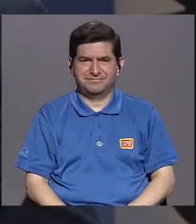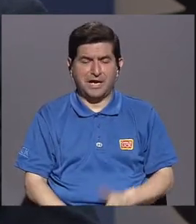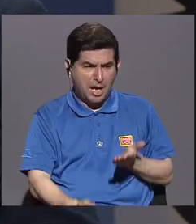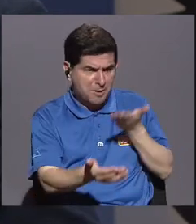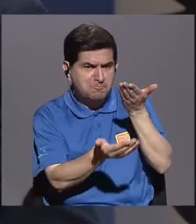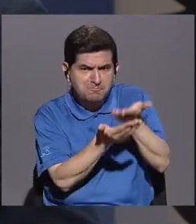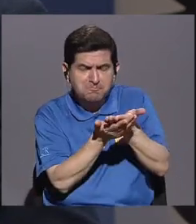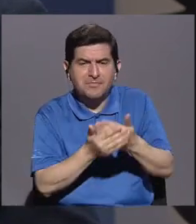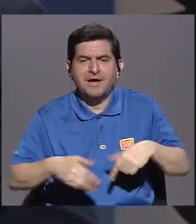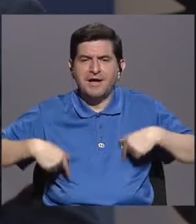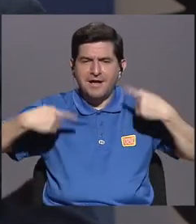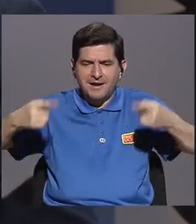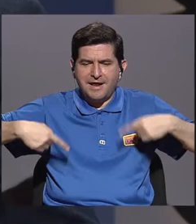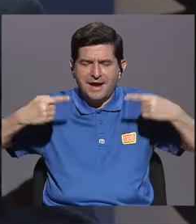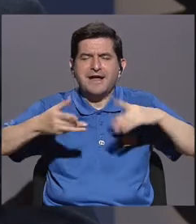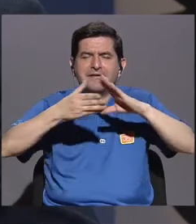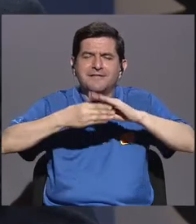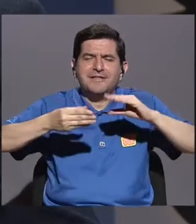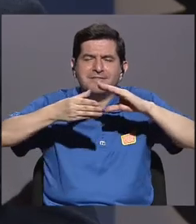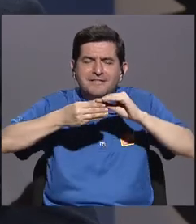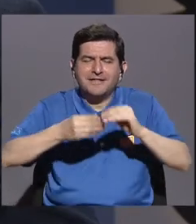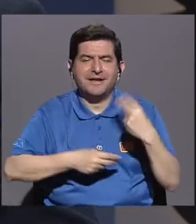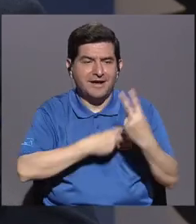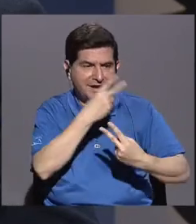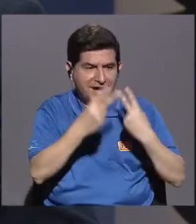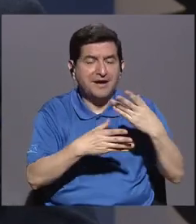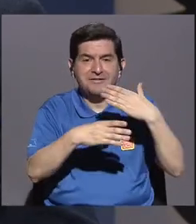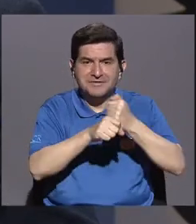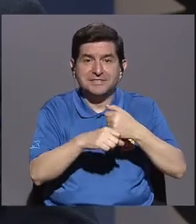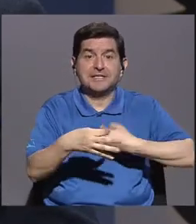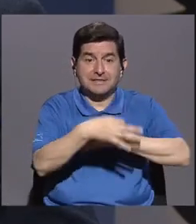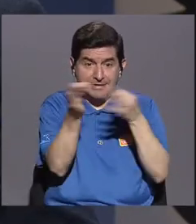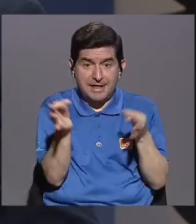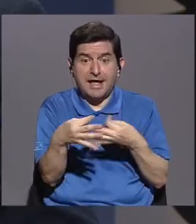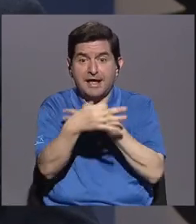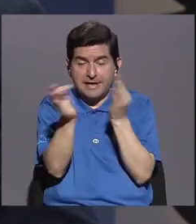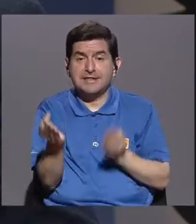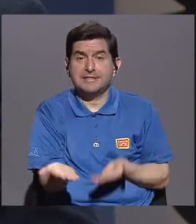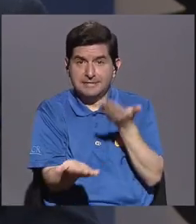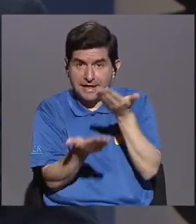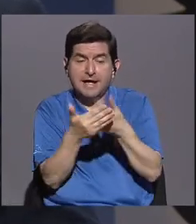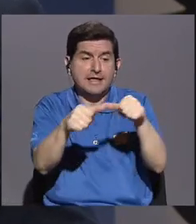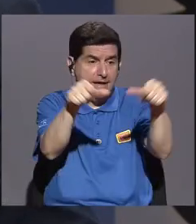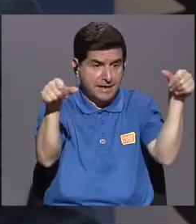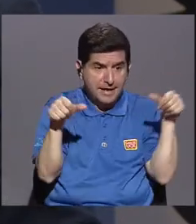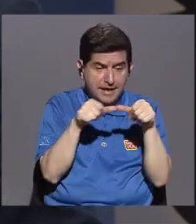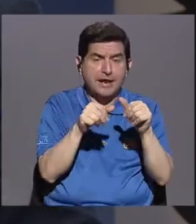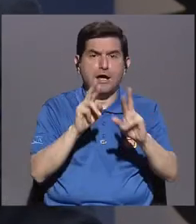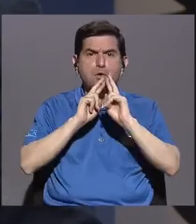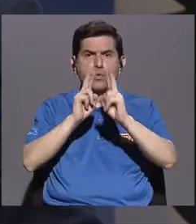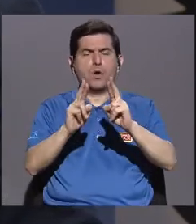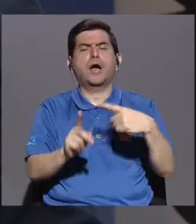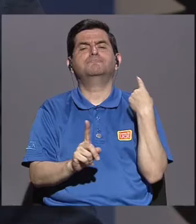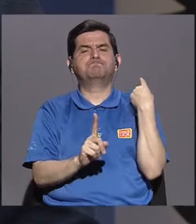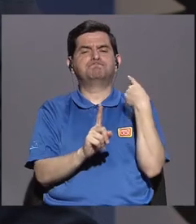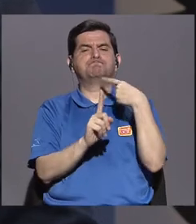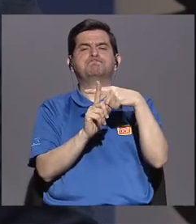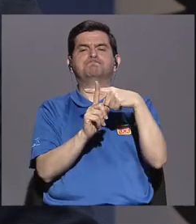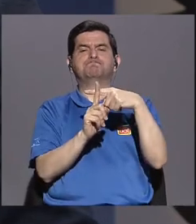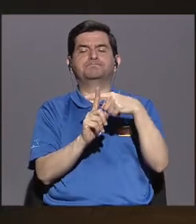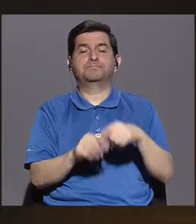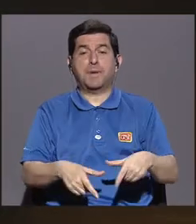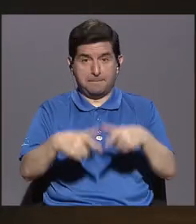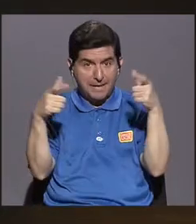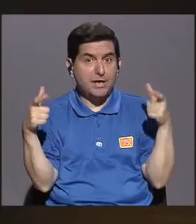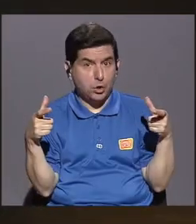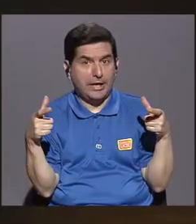proponemos la carretica cuentera para las visitas que hacemos y los talleres que planteamos en las aulas, la respuesta ha sido muy positiva en su